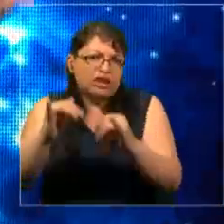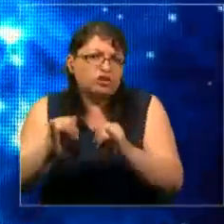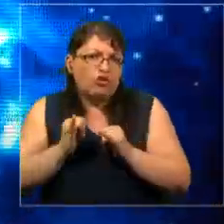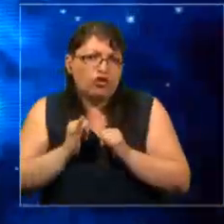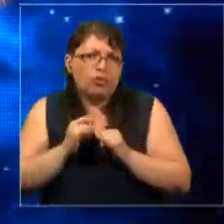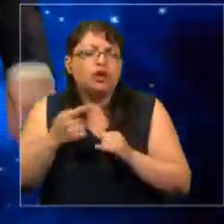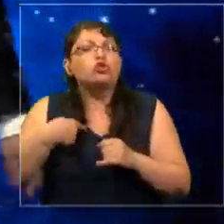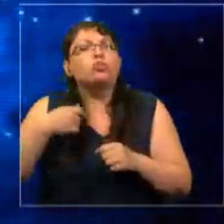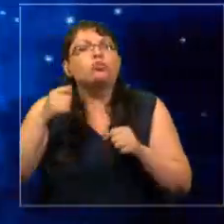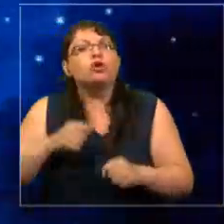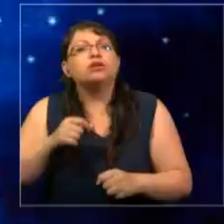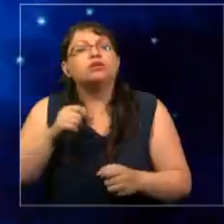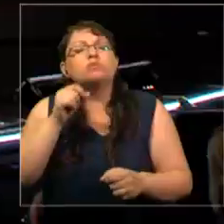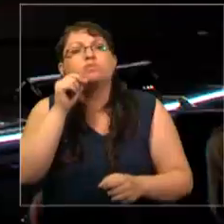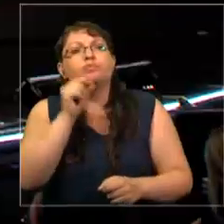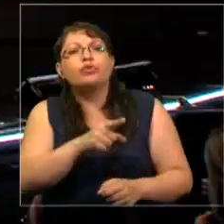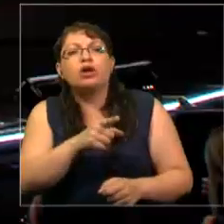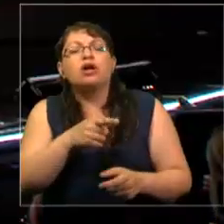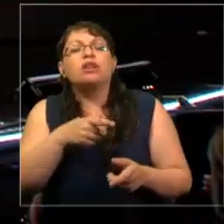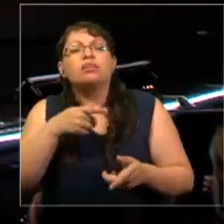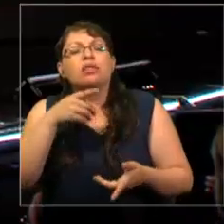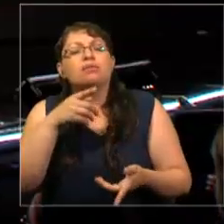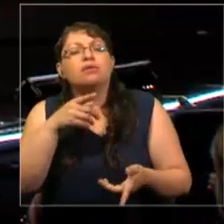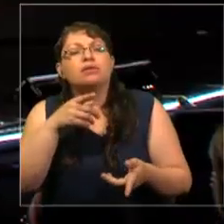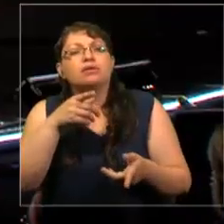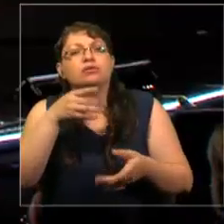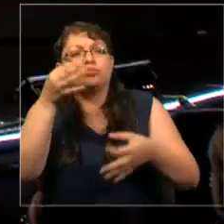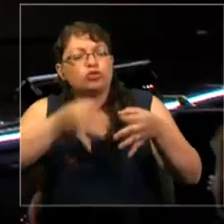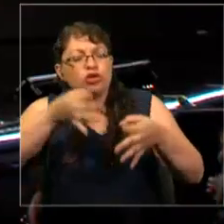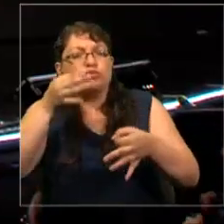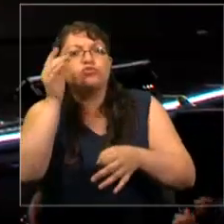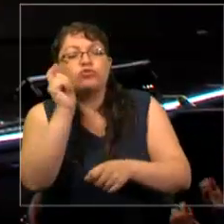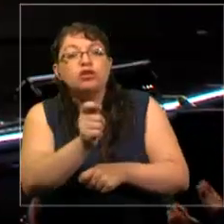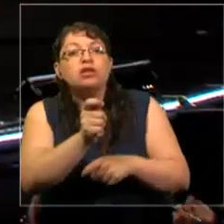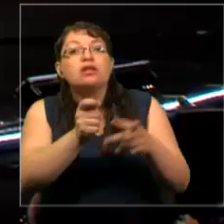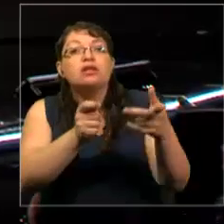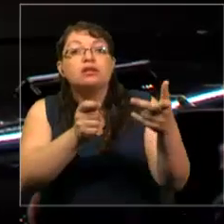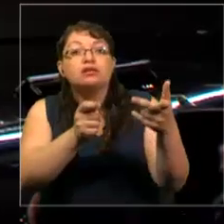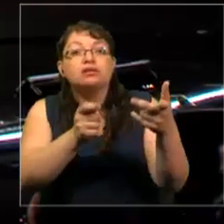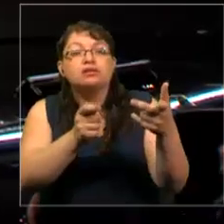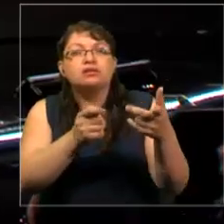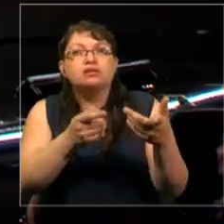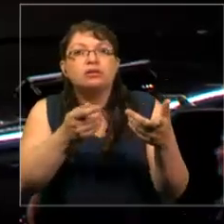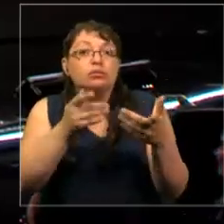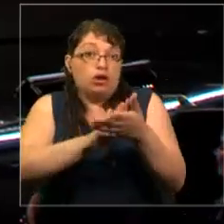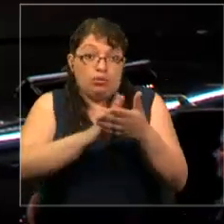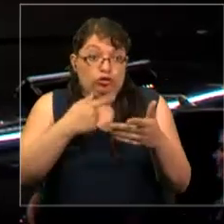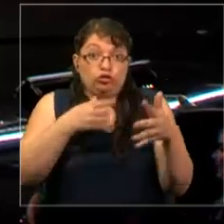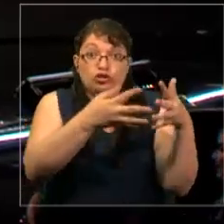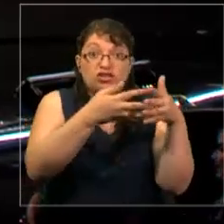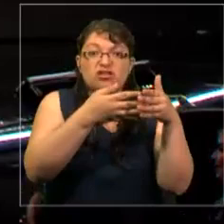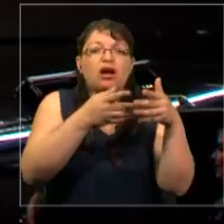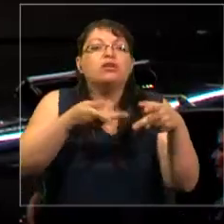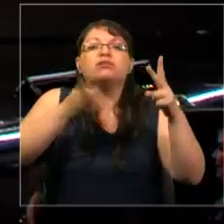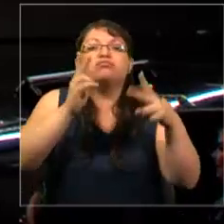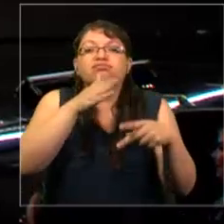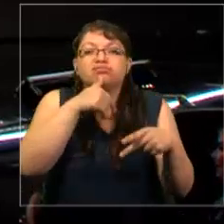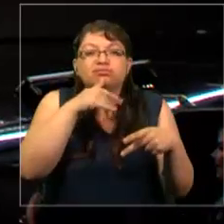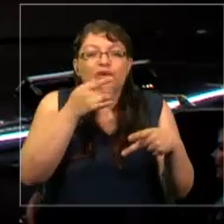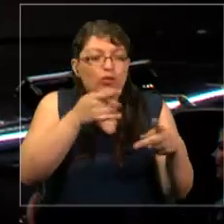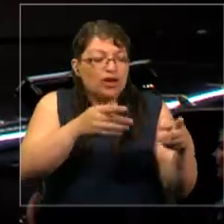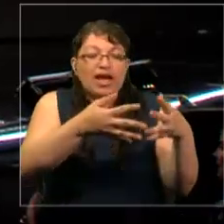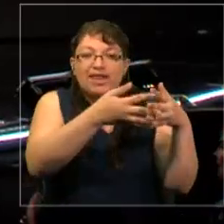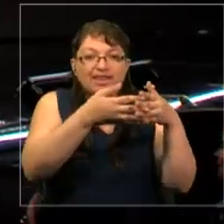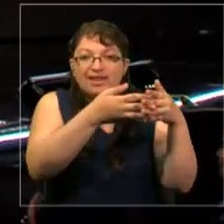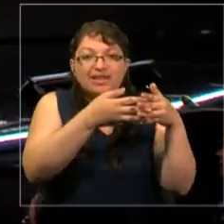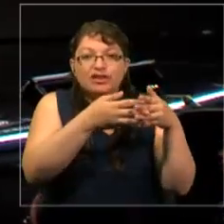demandar nuestros datos. Y si hubiera estado en Estados Unidos, como debió haber sido, no tendríamos derechos, porque Estados Unidos